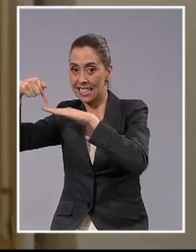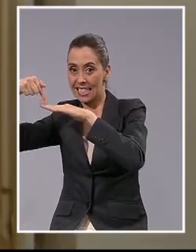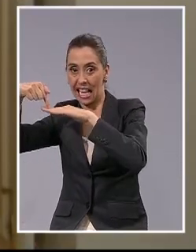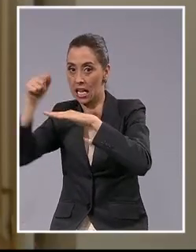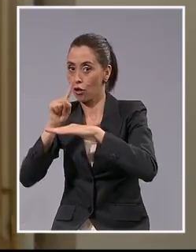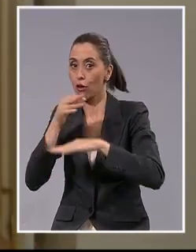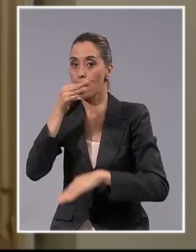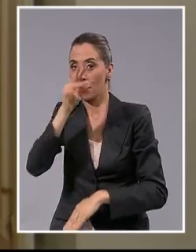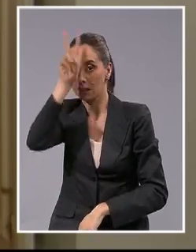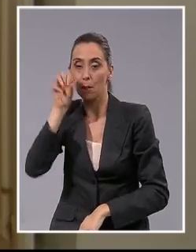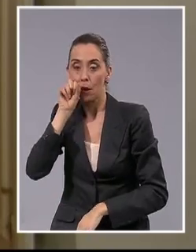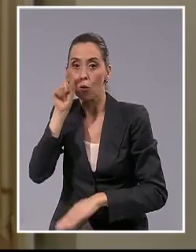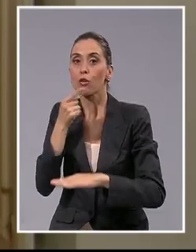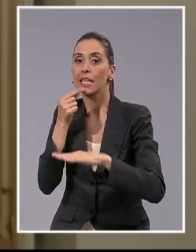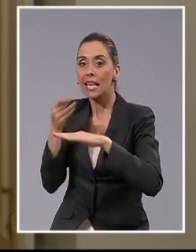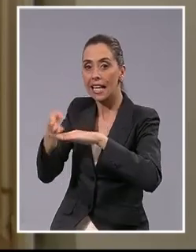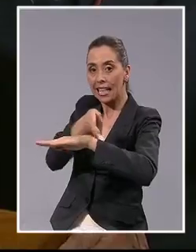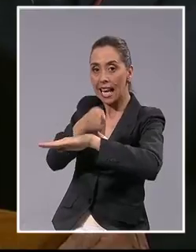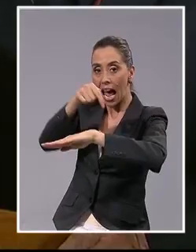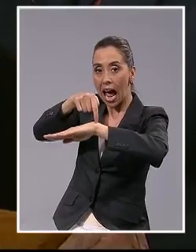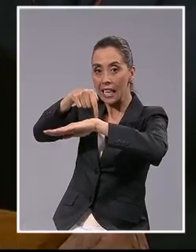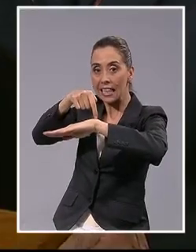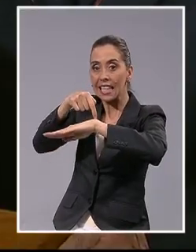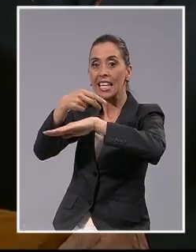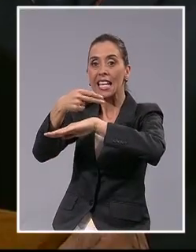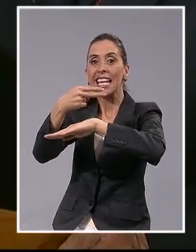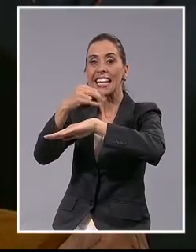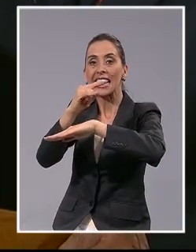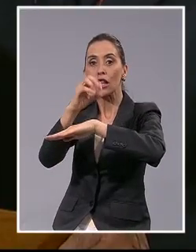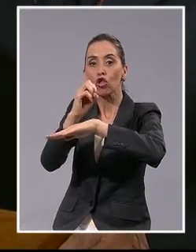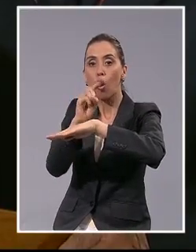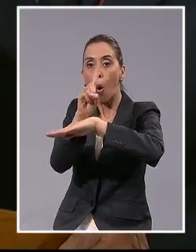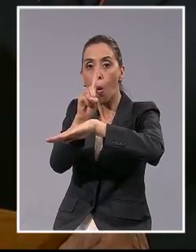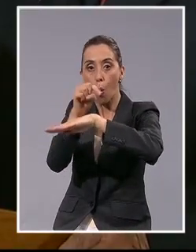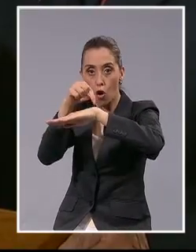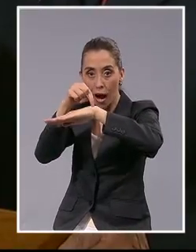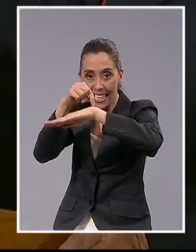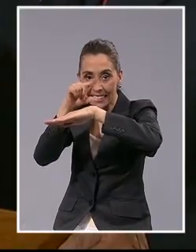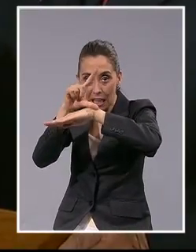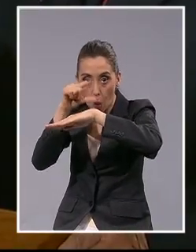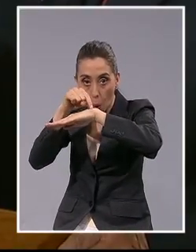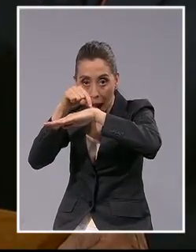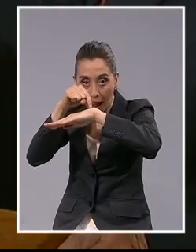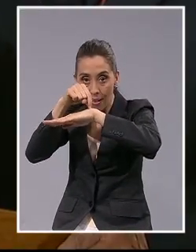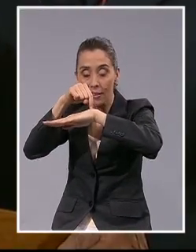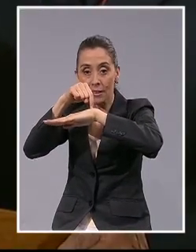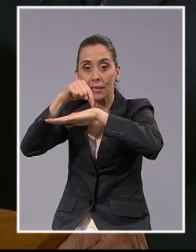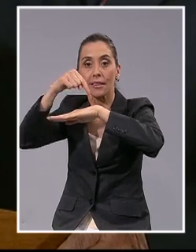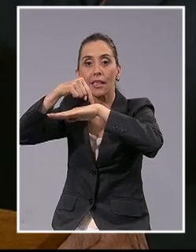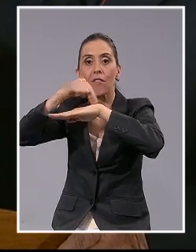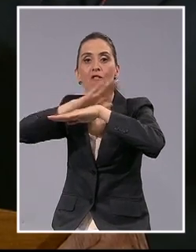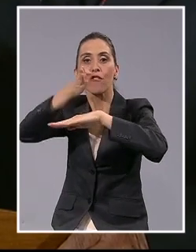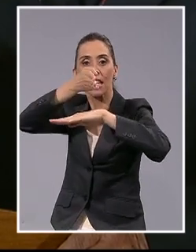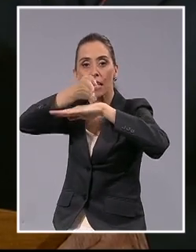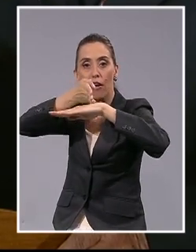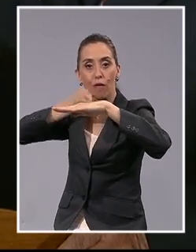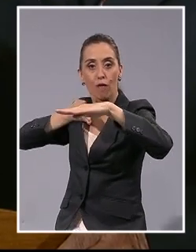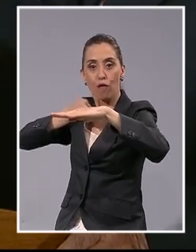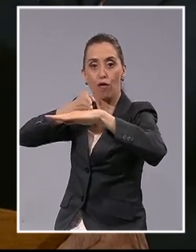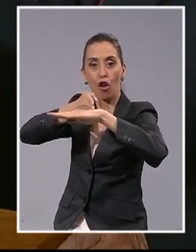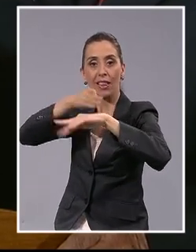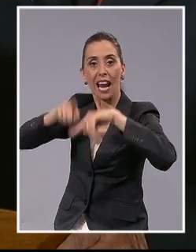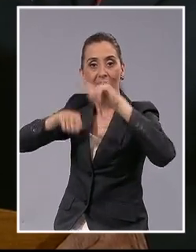como sostenía Perú sino que el hito 1 porque era el hito 1 el punto que correspondía al término de la frontera